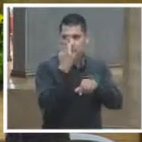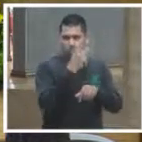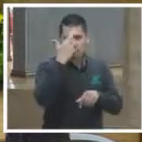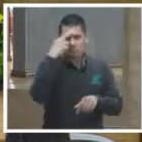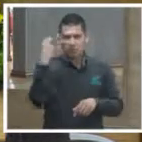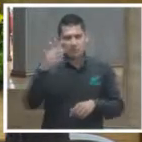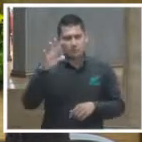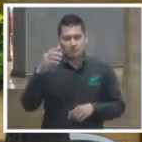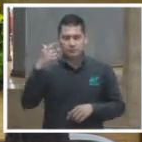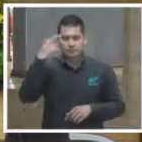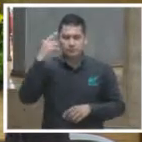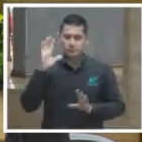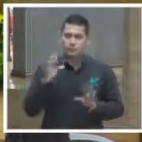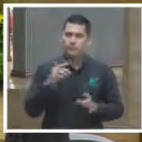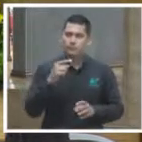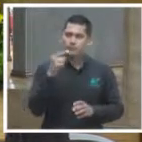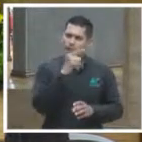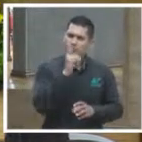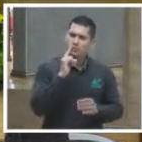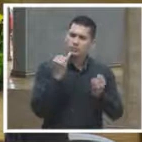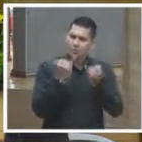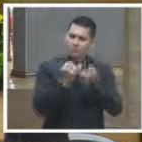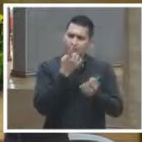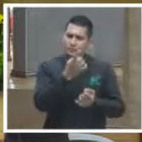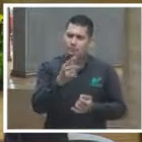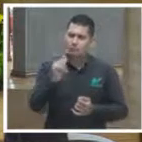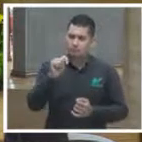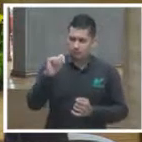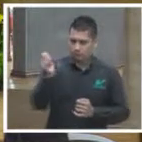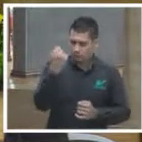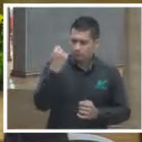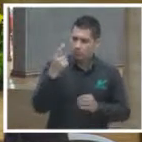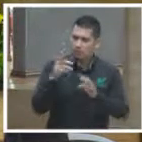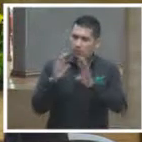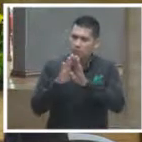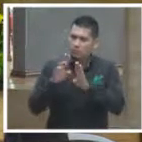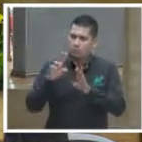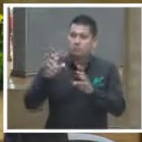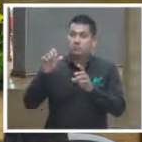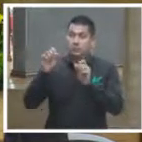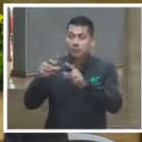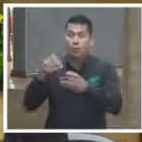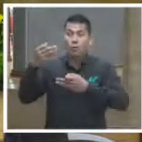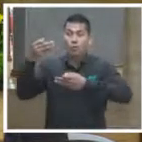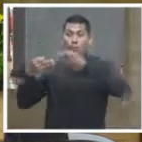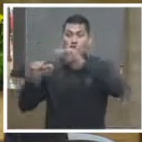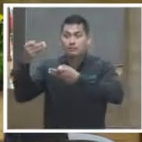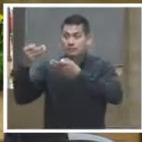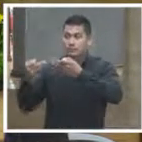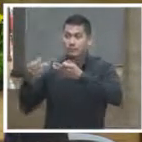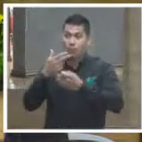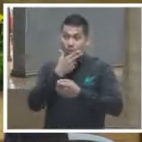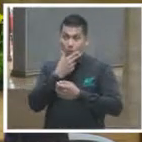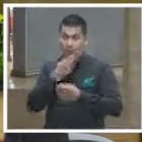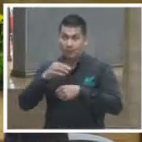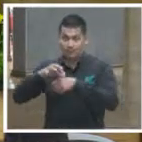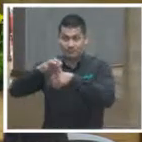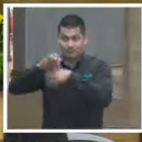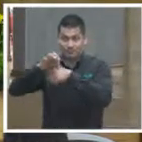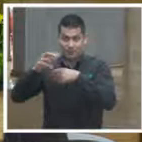y hacía alusión también a una tecnología en la cual prácticamente se sustituía al juez por una por